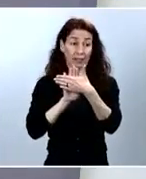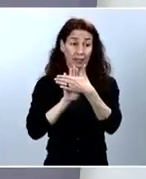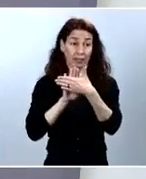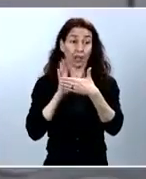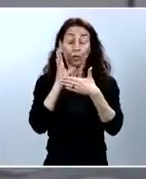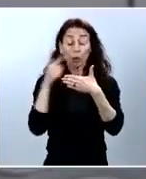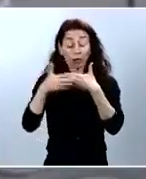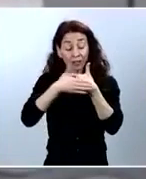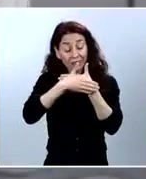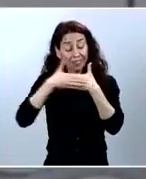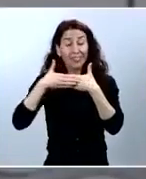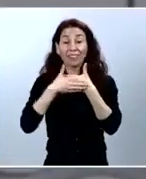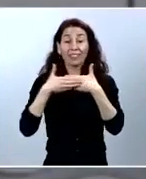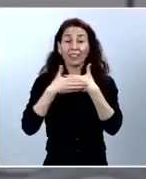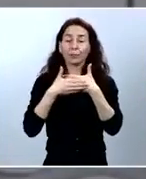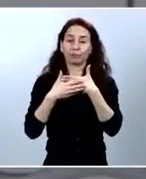quizás de gotas gordas.